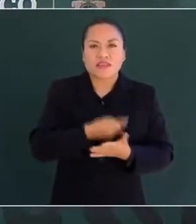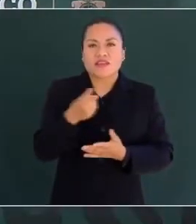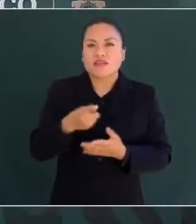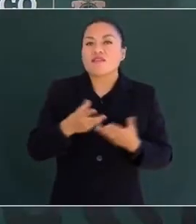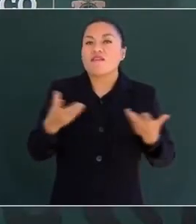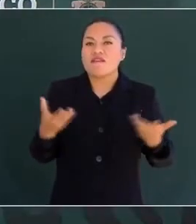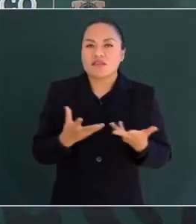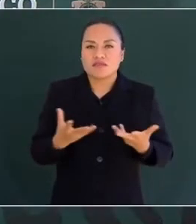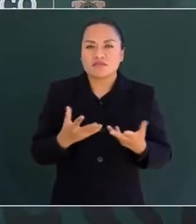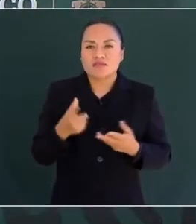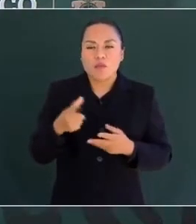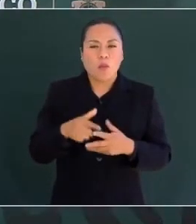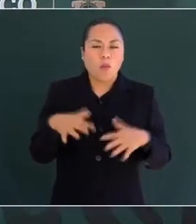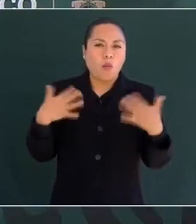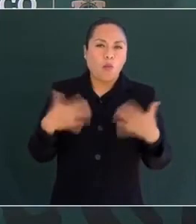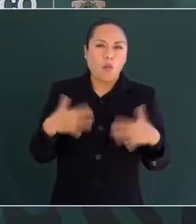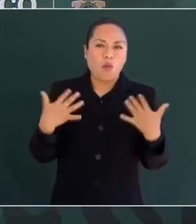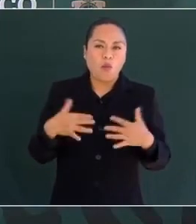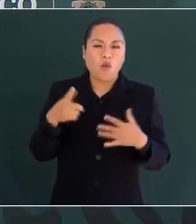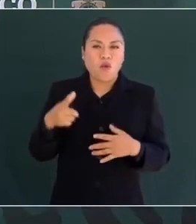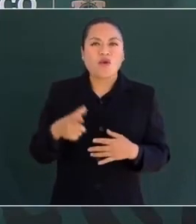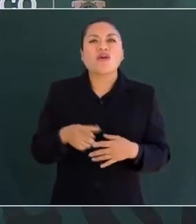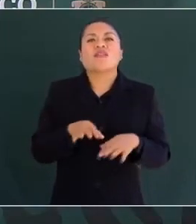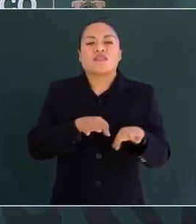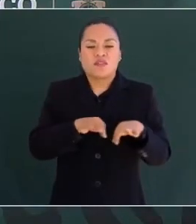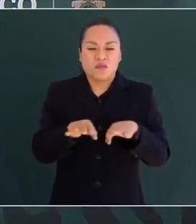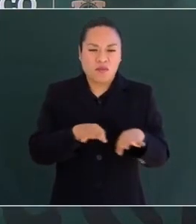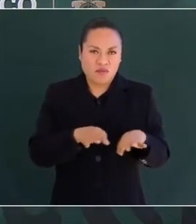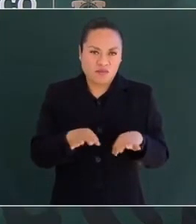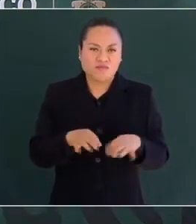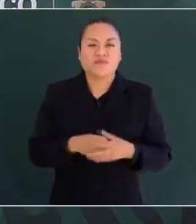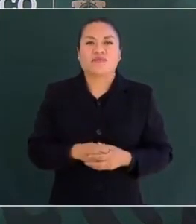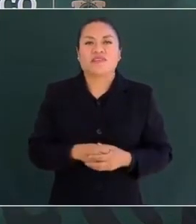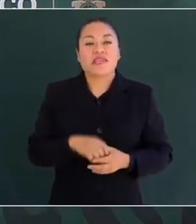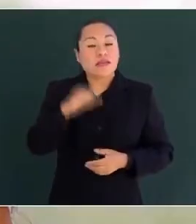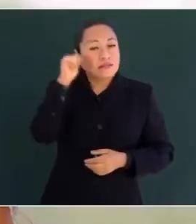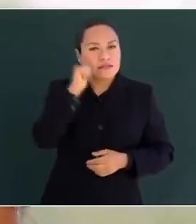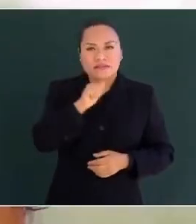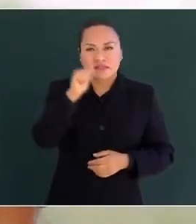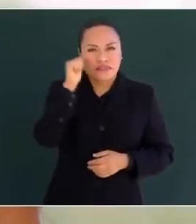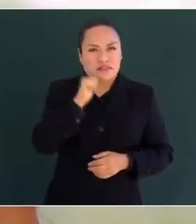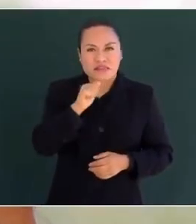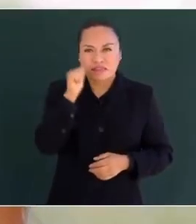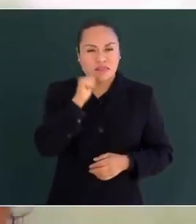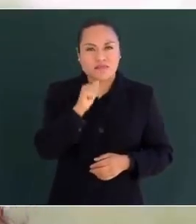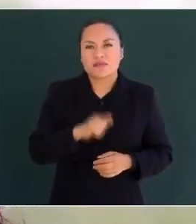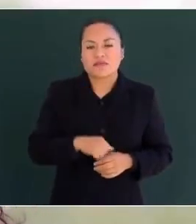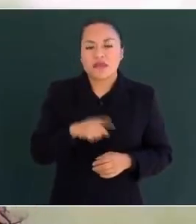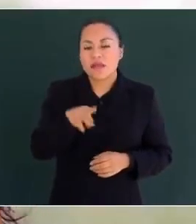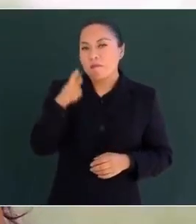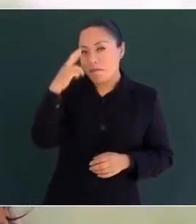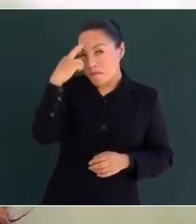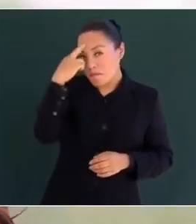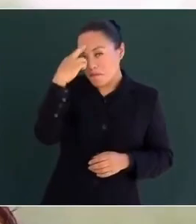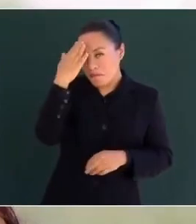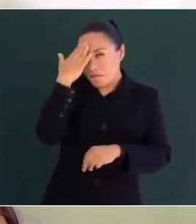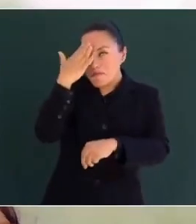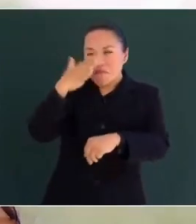inspira su inmenso infortunio. Gracias. Siempre en nuestra memoria